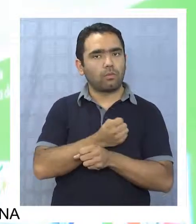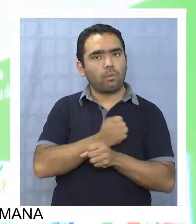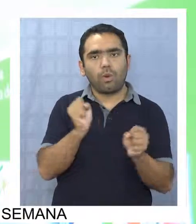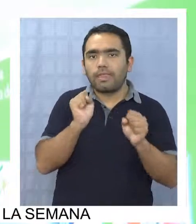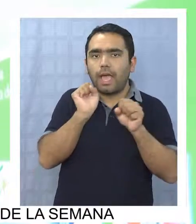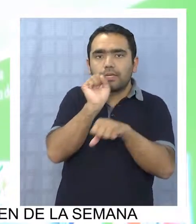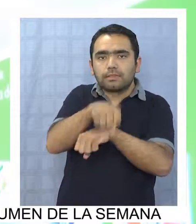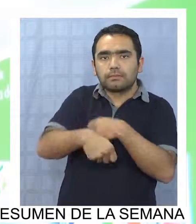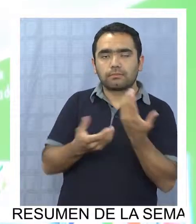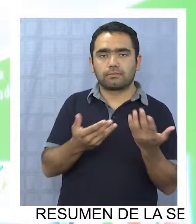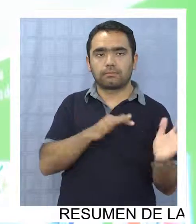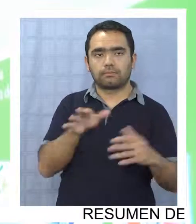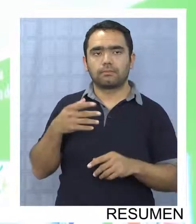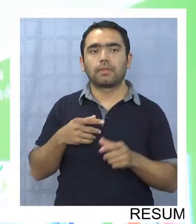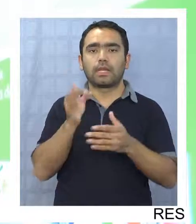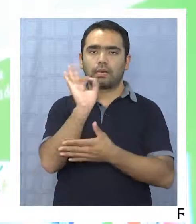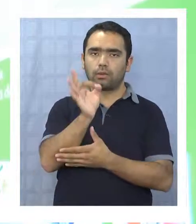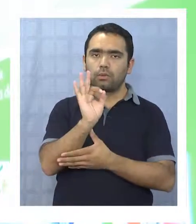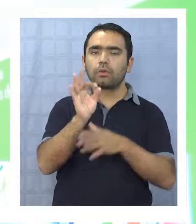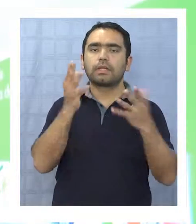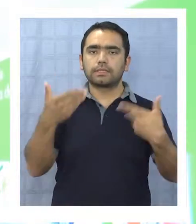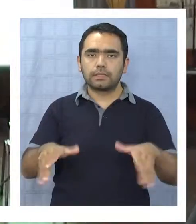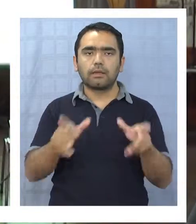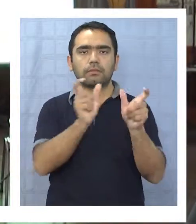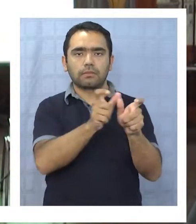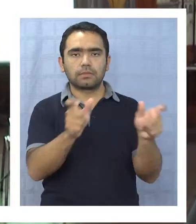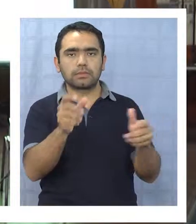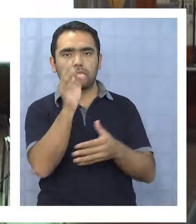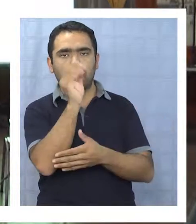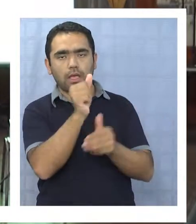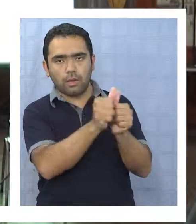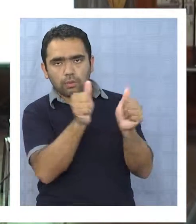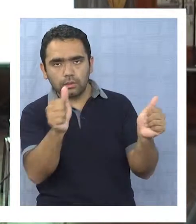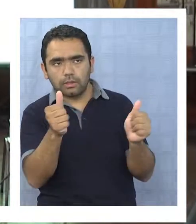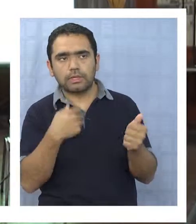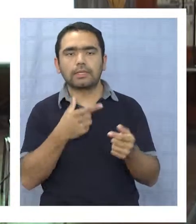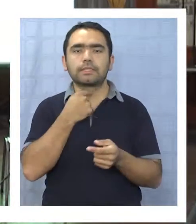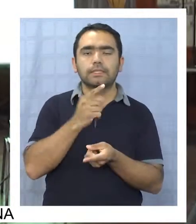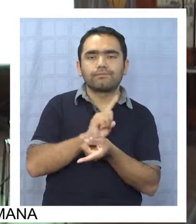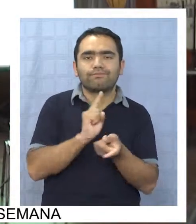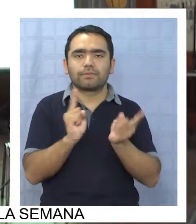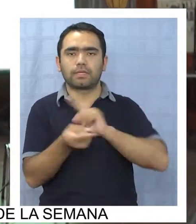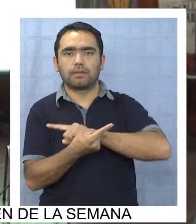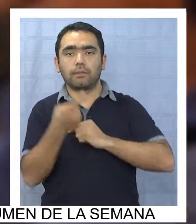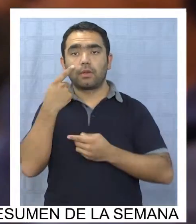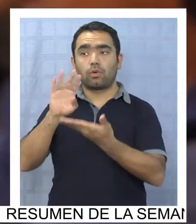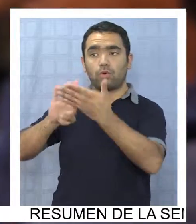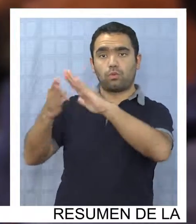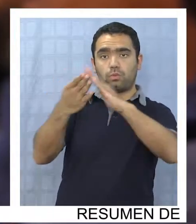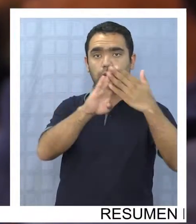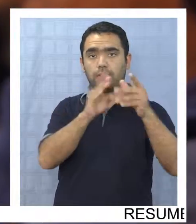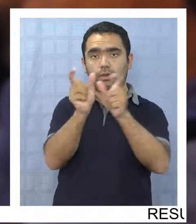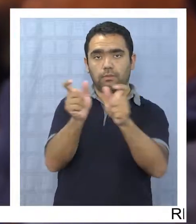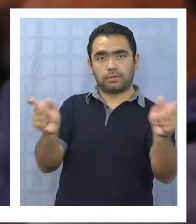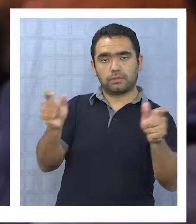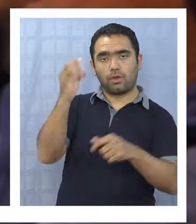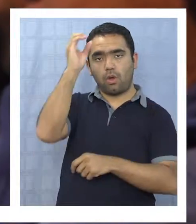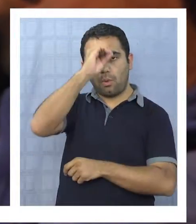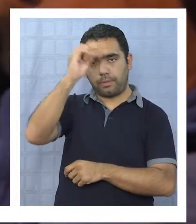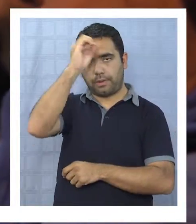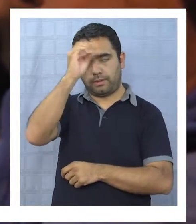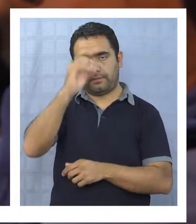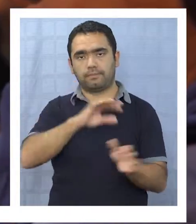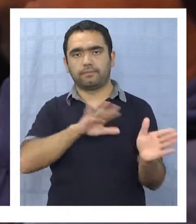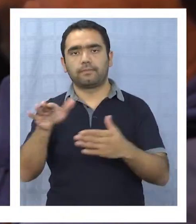para nosotros. Hay reuniones concertadas con autoridades para revertir la medida. Mientras tanto, la comunidad tiene una opinión clara de lo que se